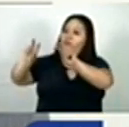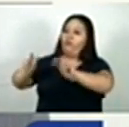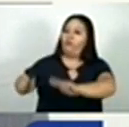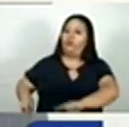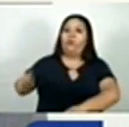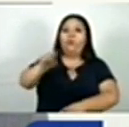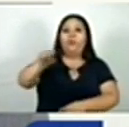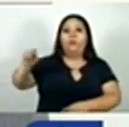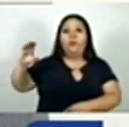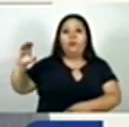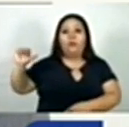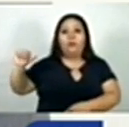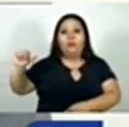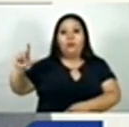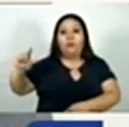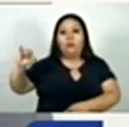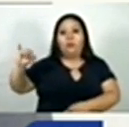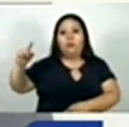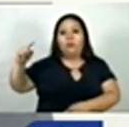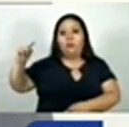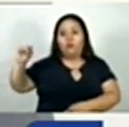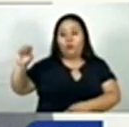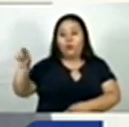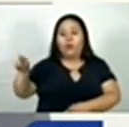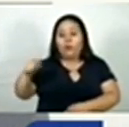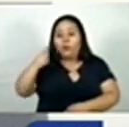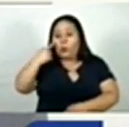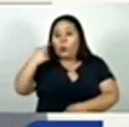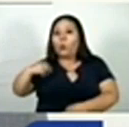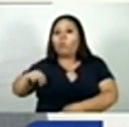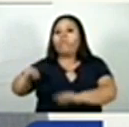Calixto Mejía, la cual es delicada.